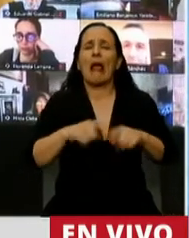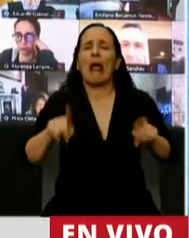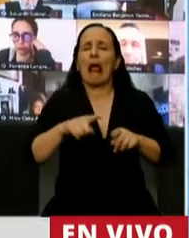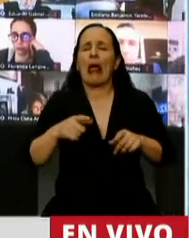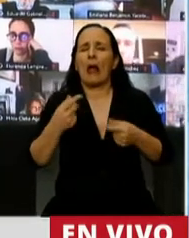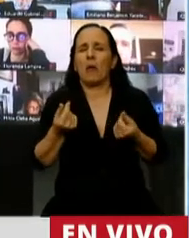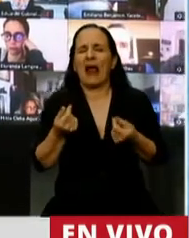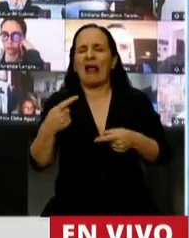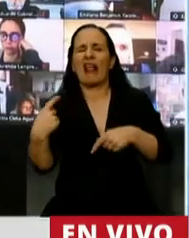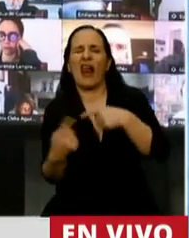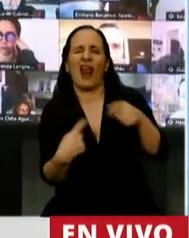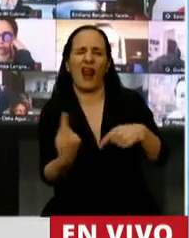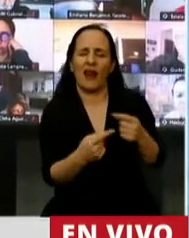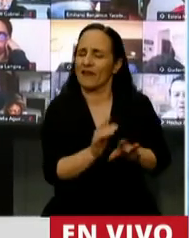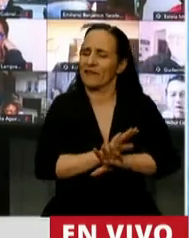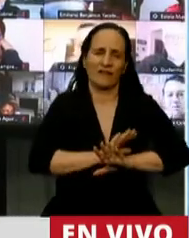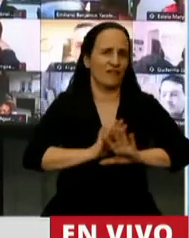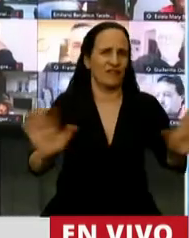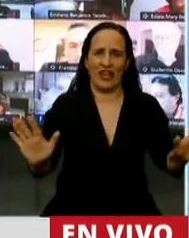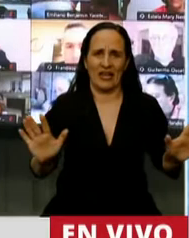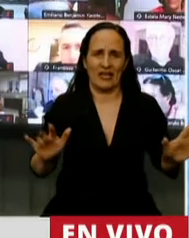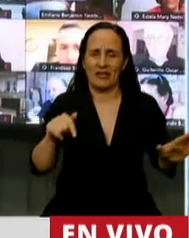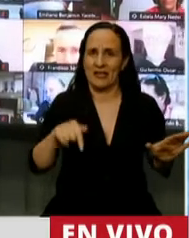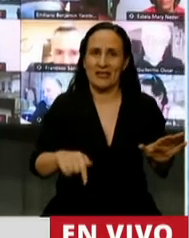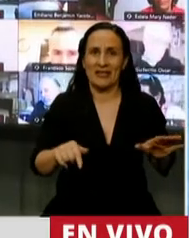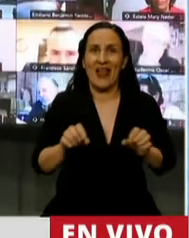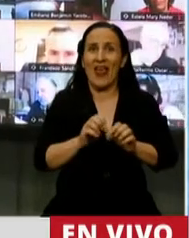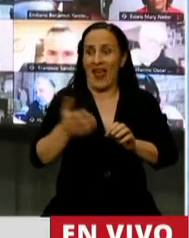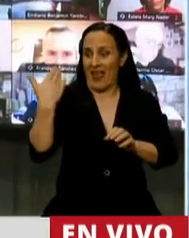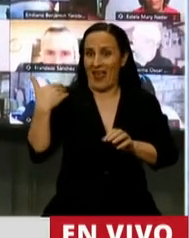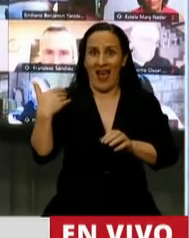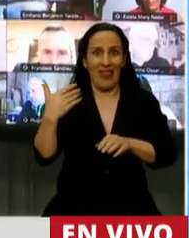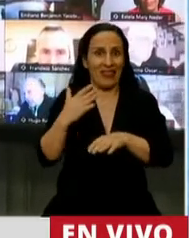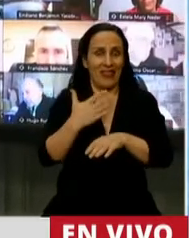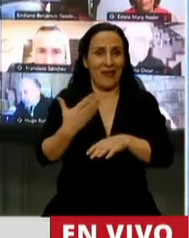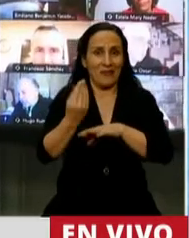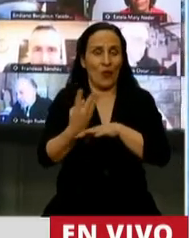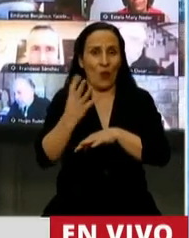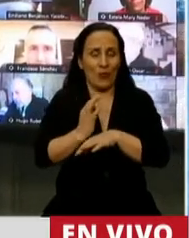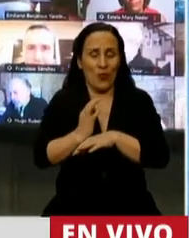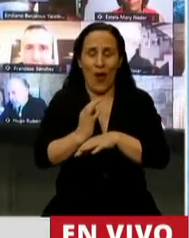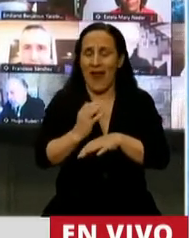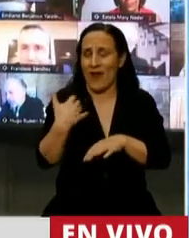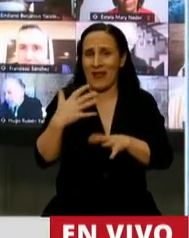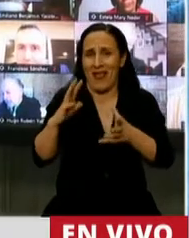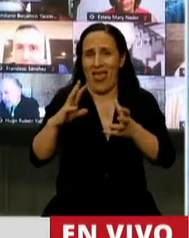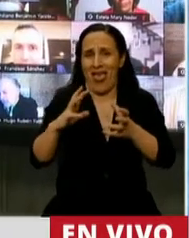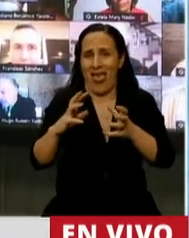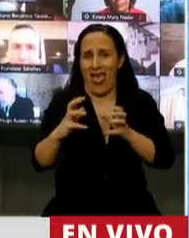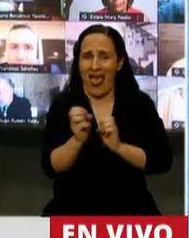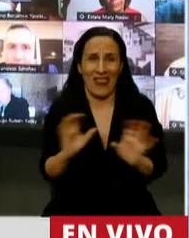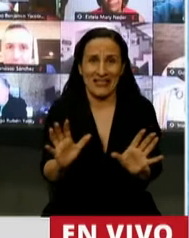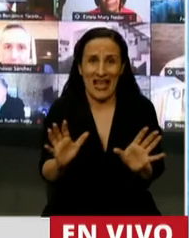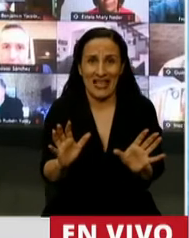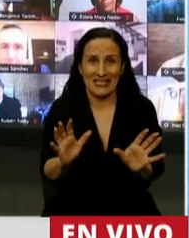usura, la fuga y la especulación. Sacar a la Argentina del desastre que generaron tan solo en cuatro años. Quizás por eso